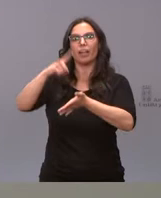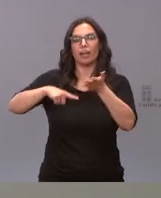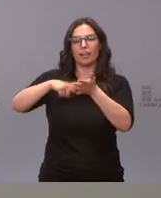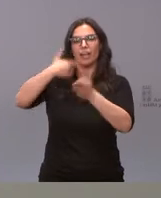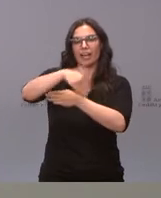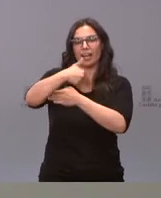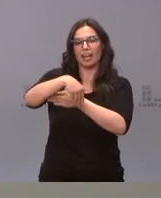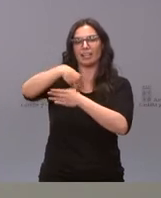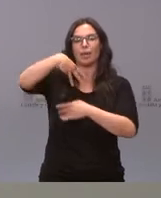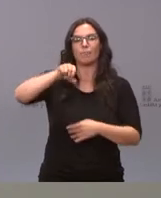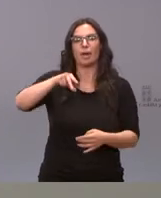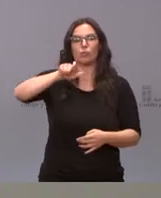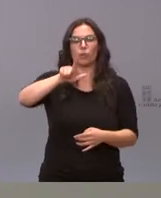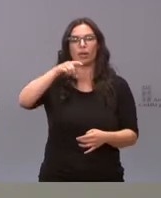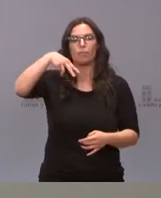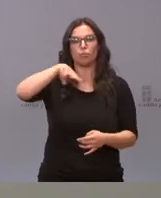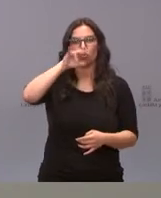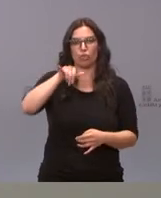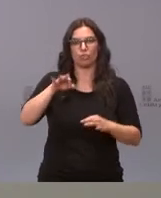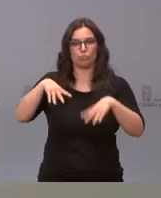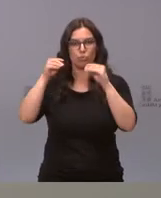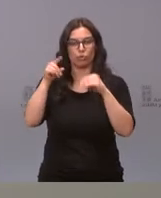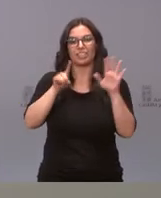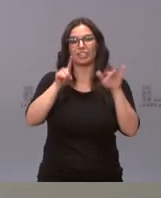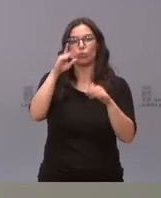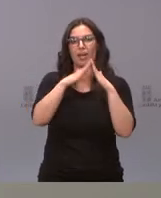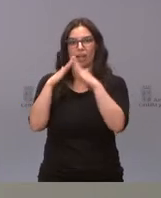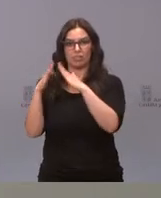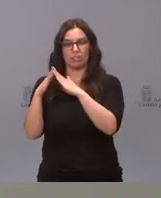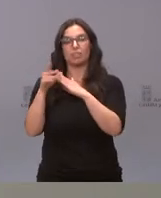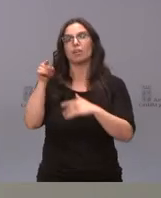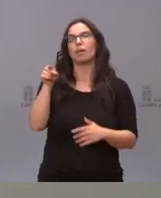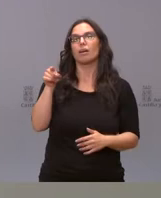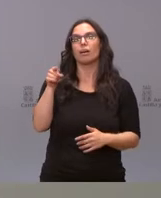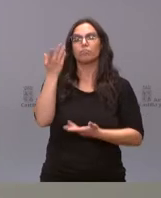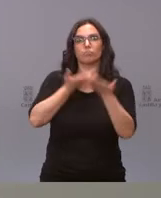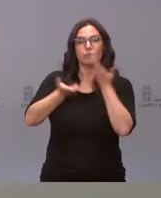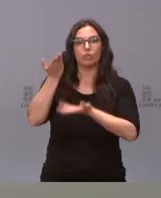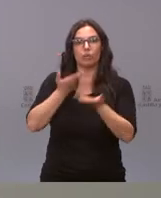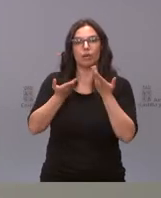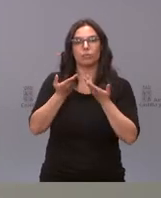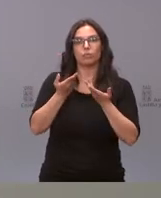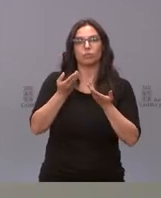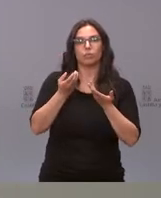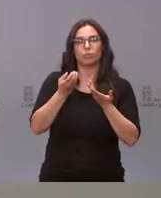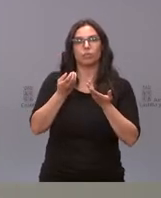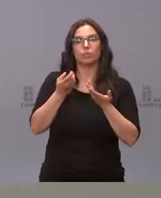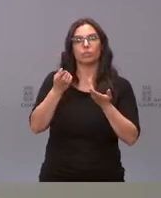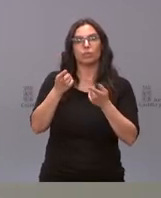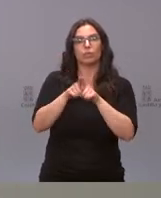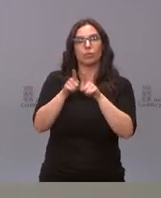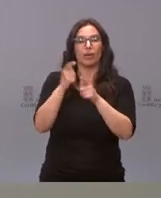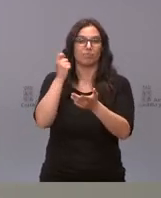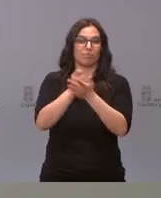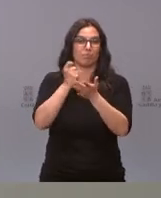calle Manuel Muñoz Guillén del municipio de Burgos. Son 71 viviendas donde colaboramos con un 14.79 al coste